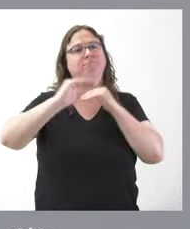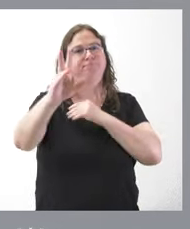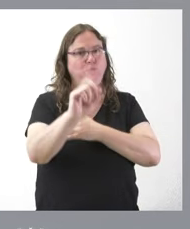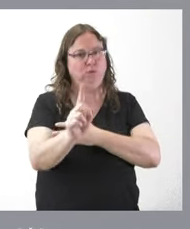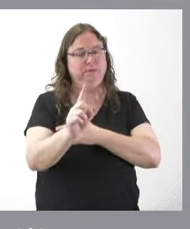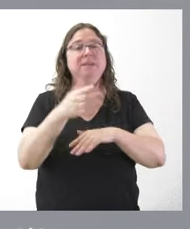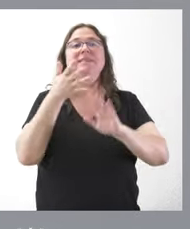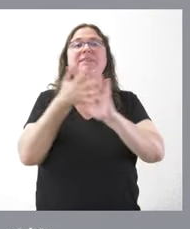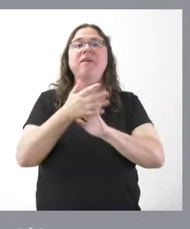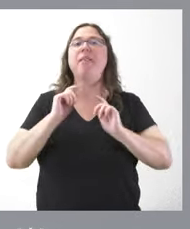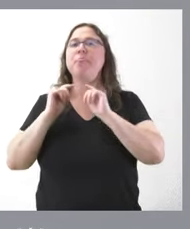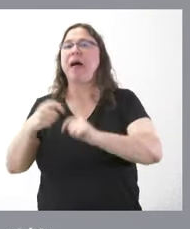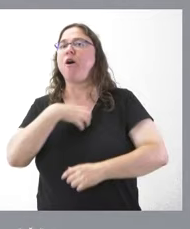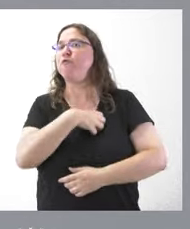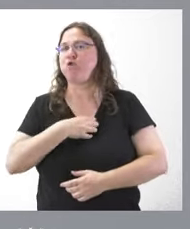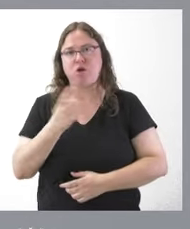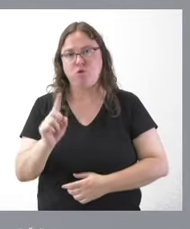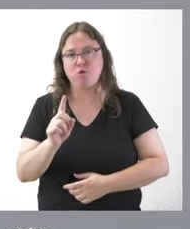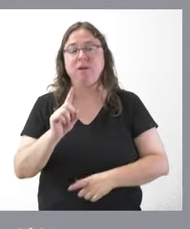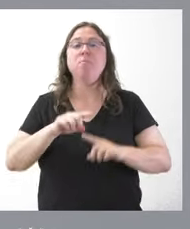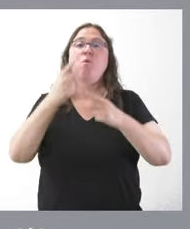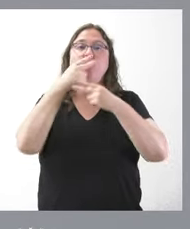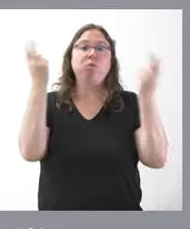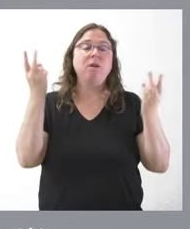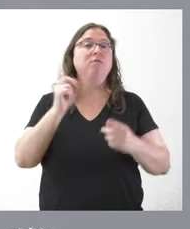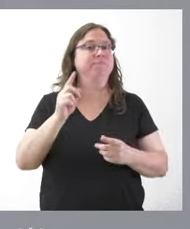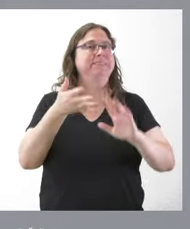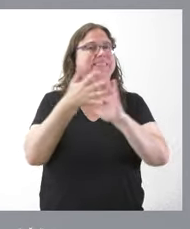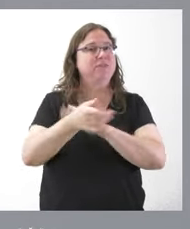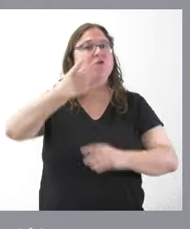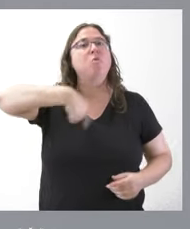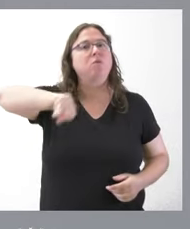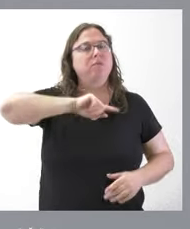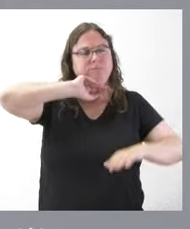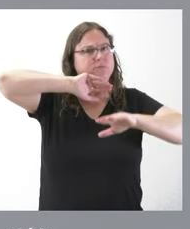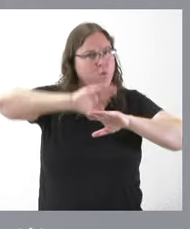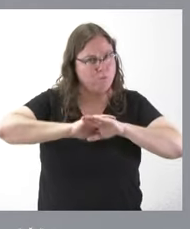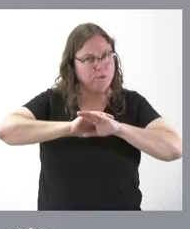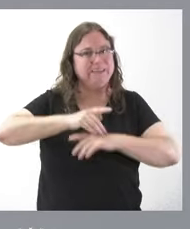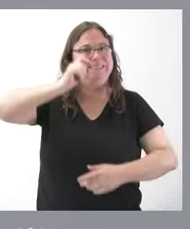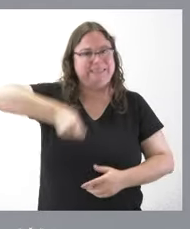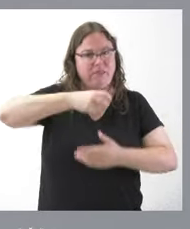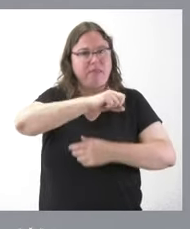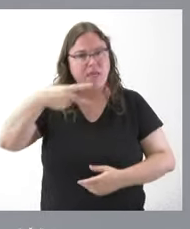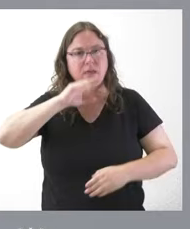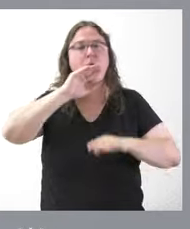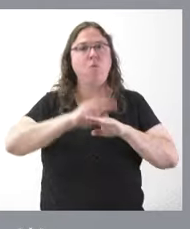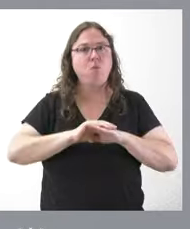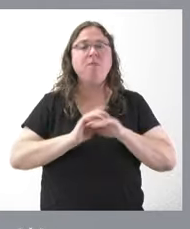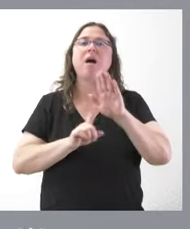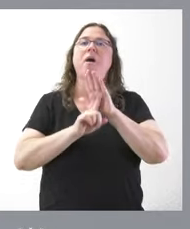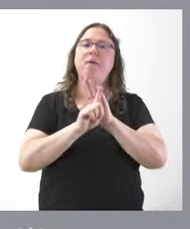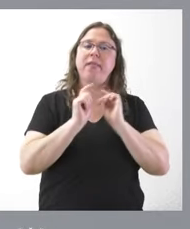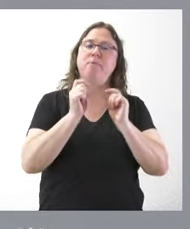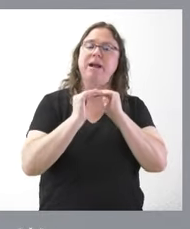por tanto, de funcionario u otra categoría en el empleo público. Por supuesto que nosotros cumpliremos esta sentencia, por supuesto que estamos avanzando en la estabilidad del